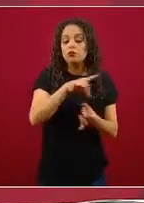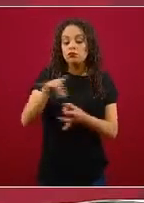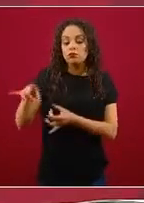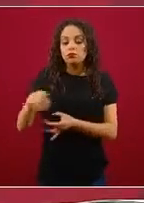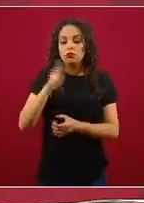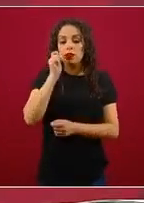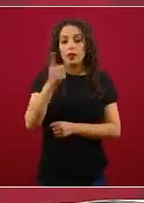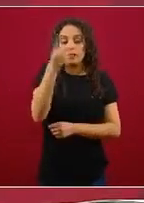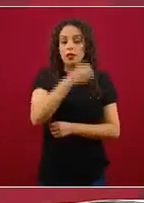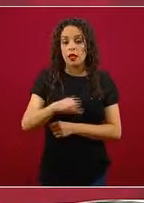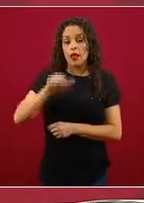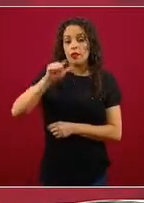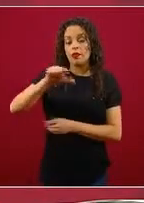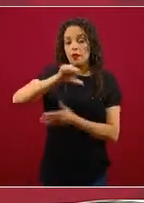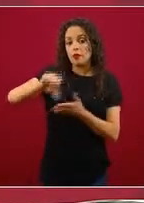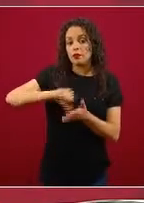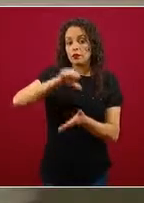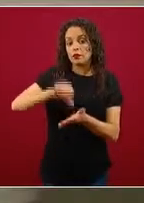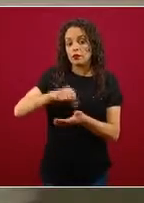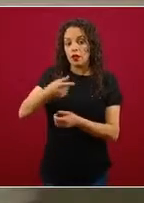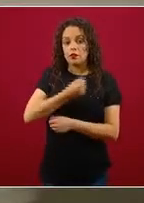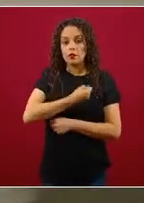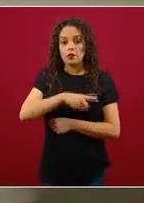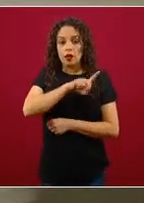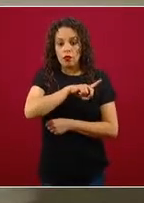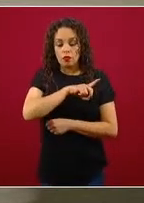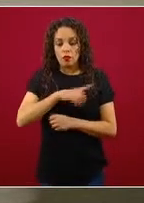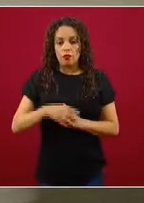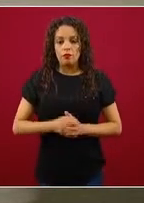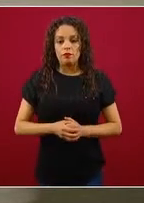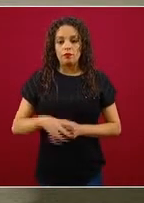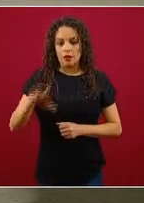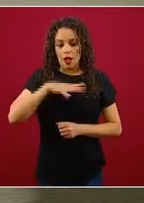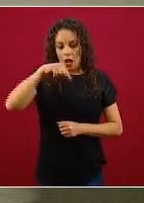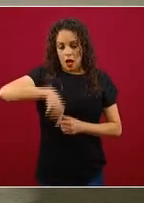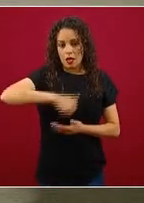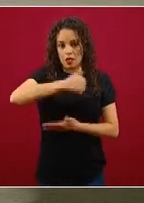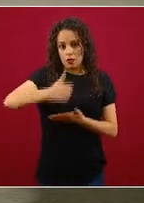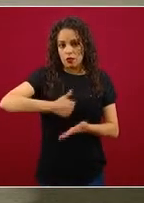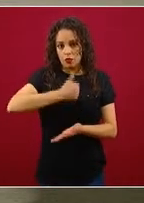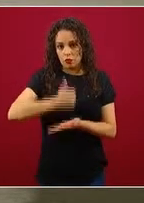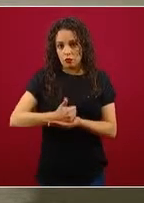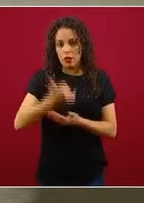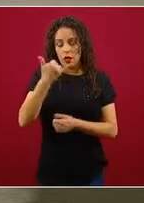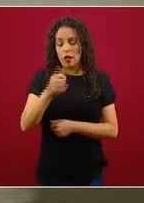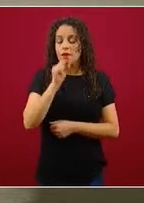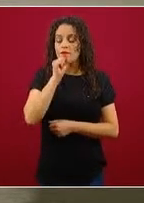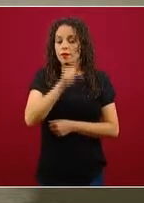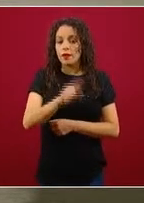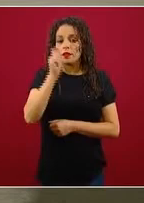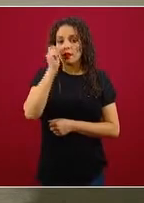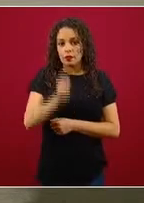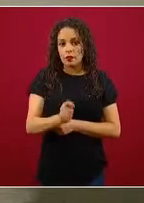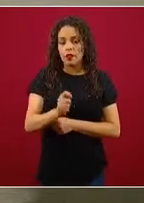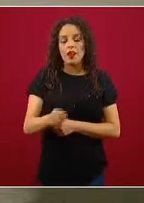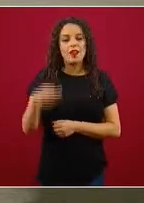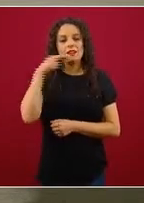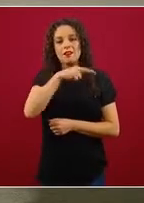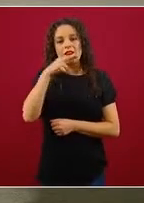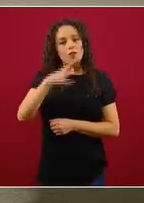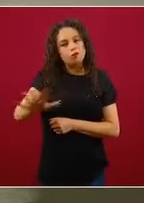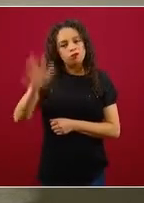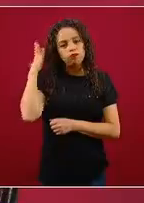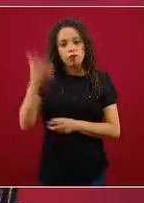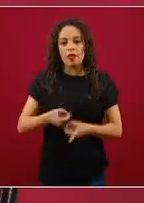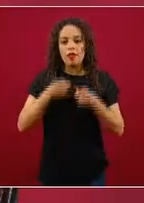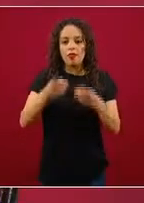117 centros de salud T3 y T2 que tiene la ciudad y también en reducir el tiempo de entrega de resultados. ¿Por qué esto